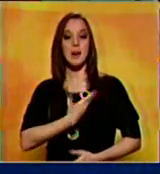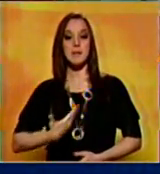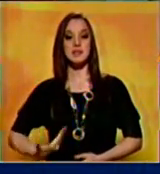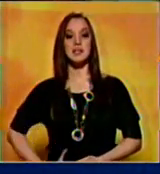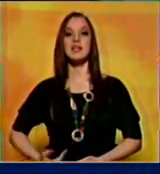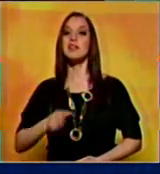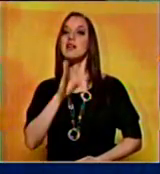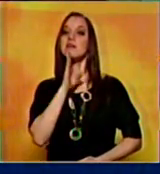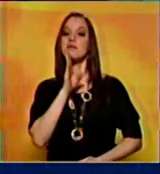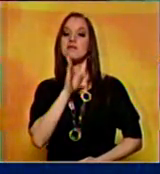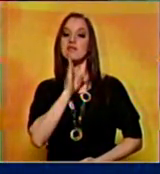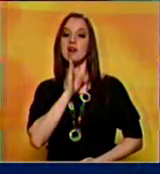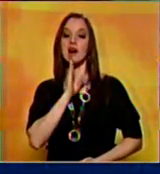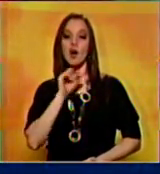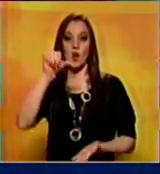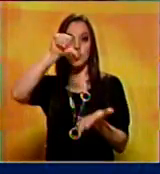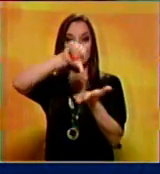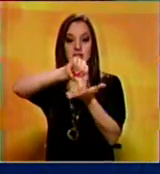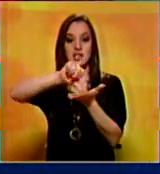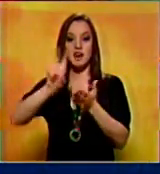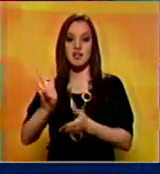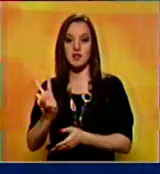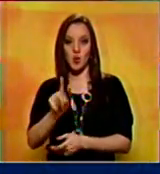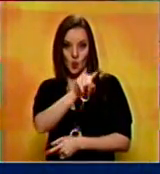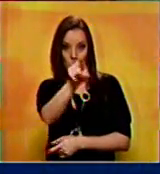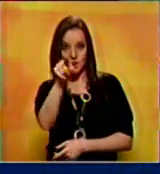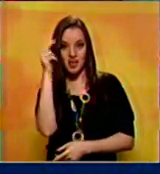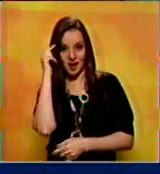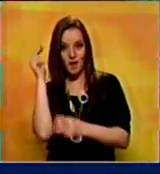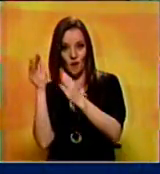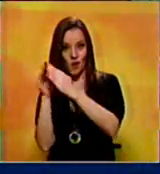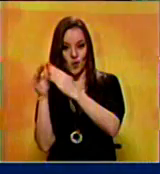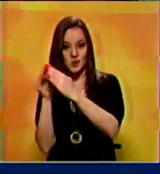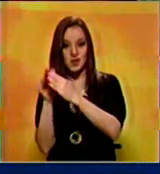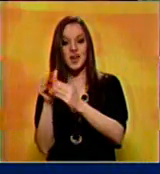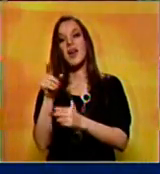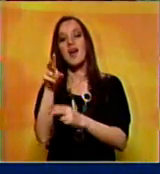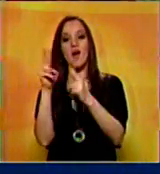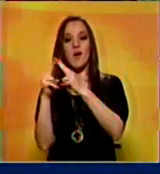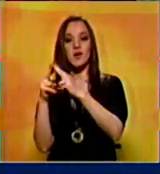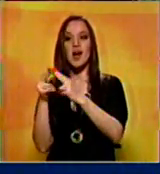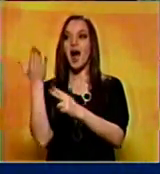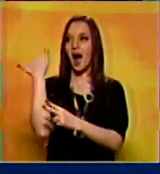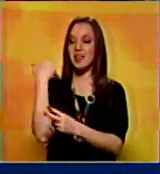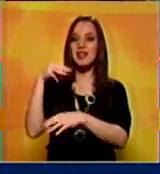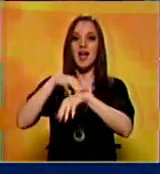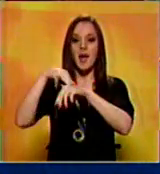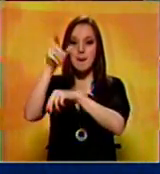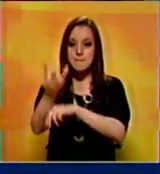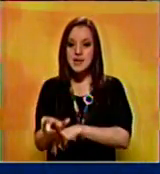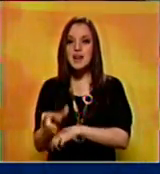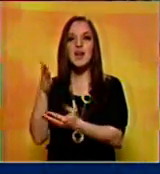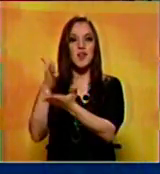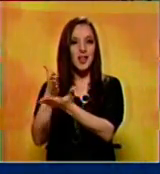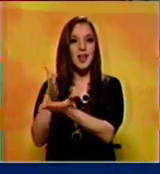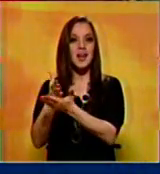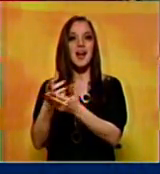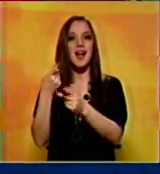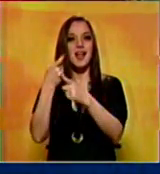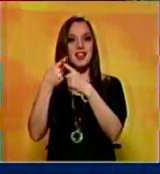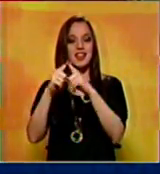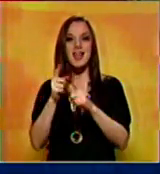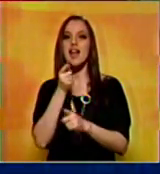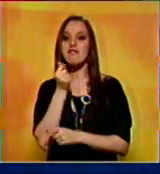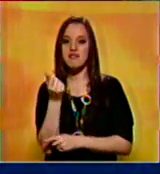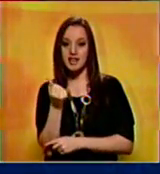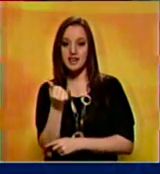Central de Venezuela muy conocido por ustedes Nelson Merente ha sido ministro varias veces de finanzas y a la vez invité